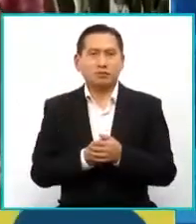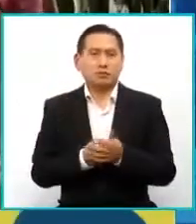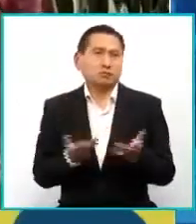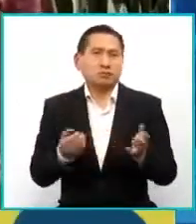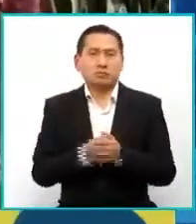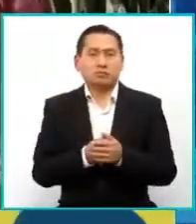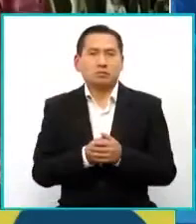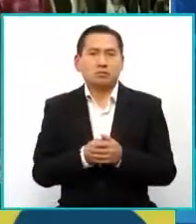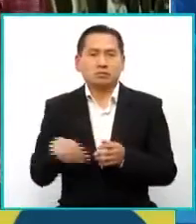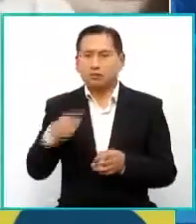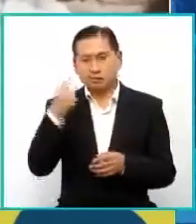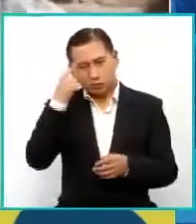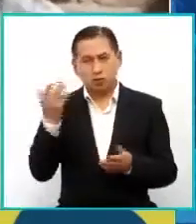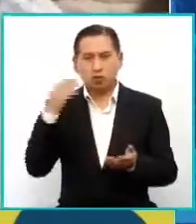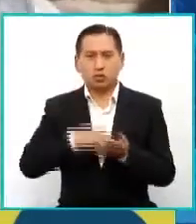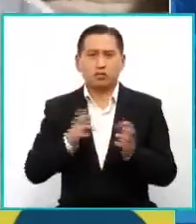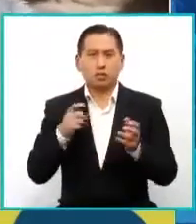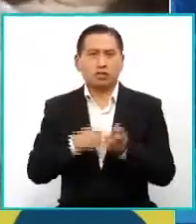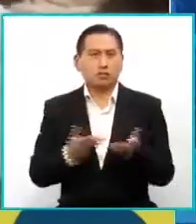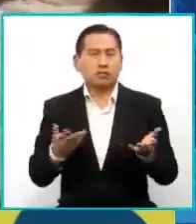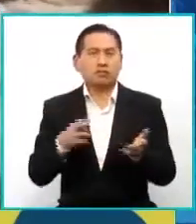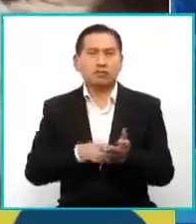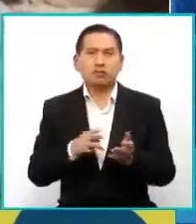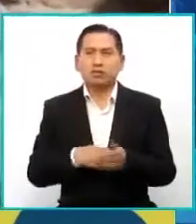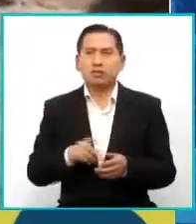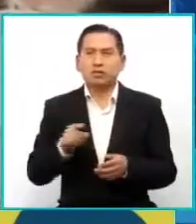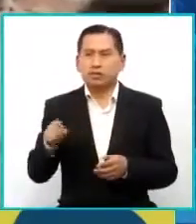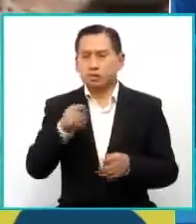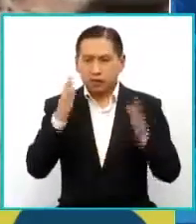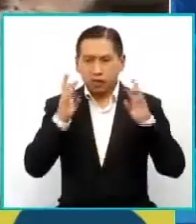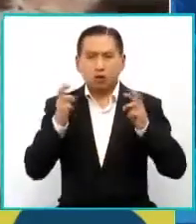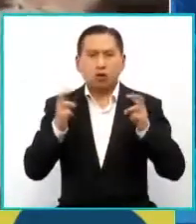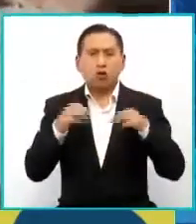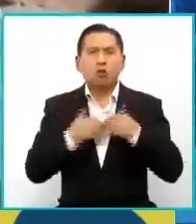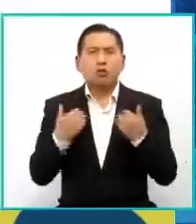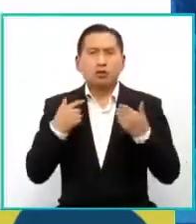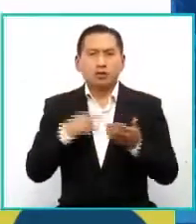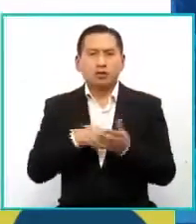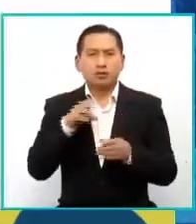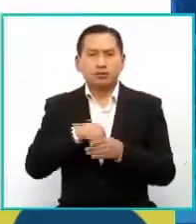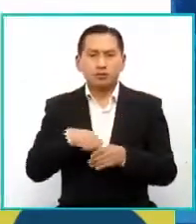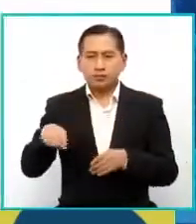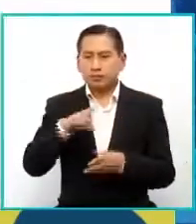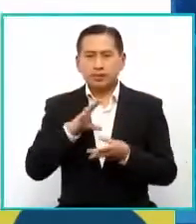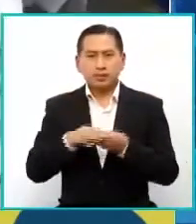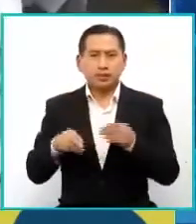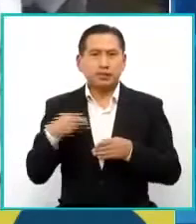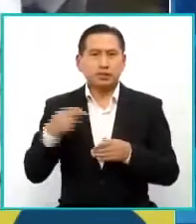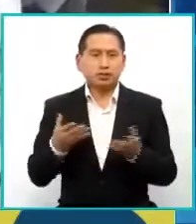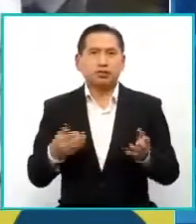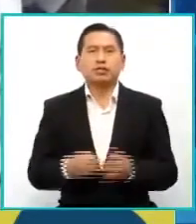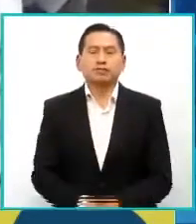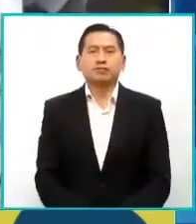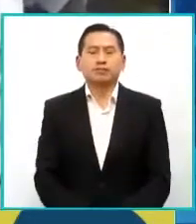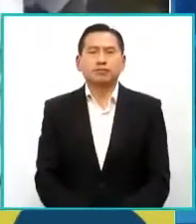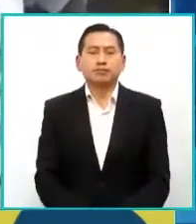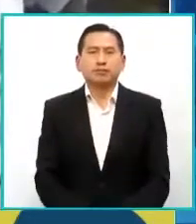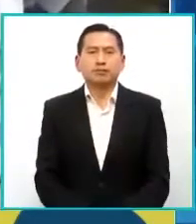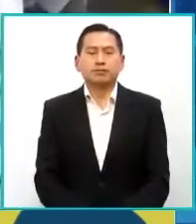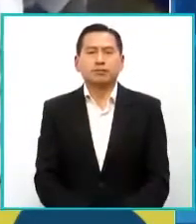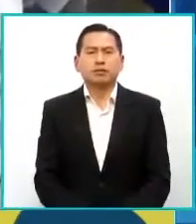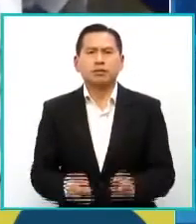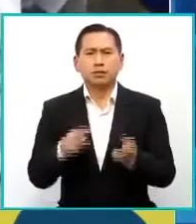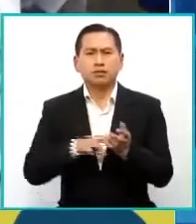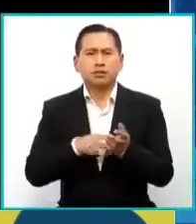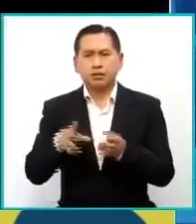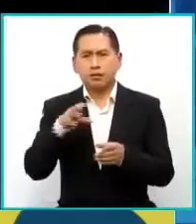nada, repensar estos temas, ¿no? Es un poco el abordaje que yo le he dado a esta historia. La atención que el